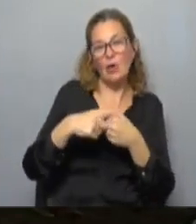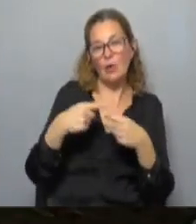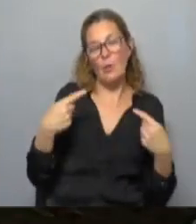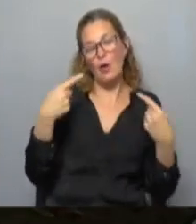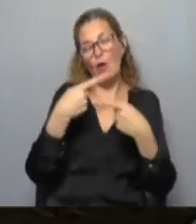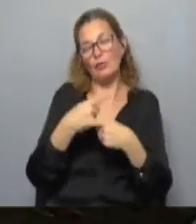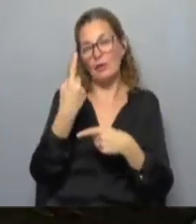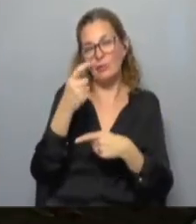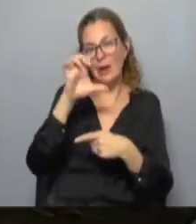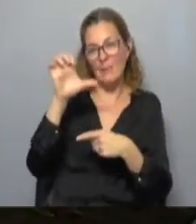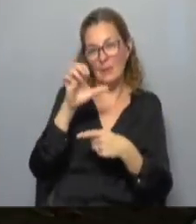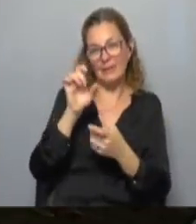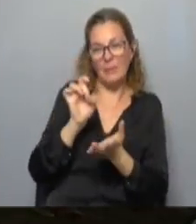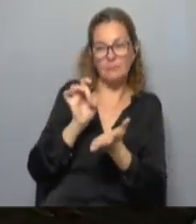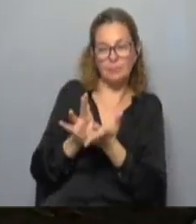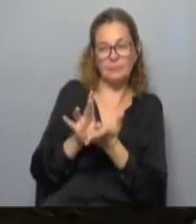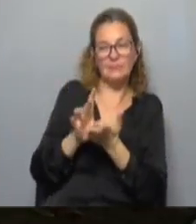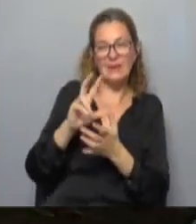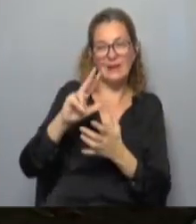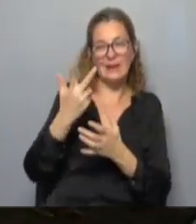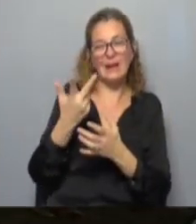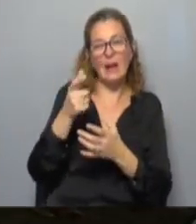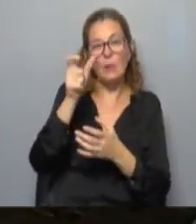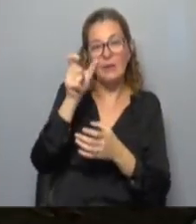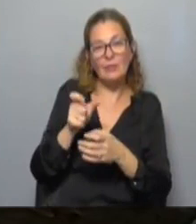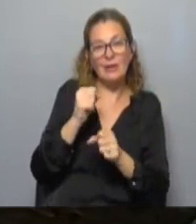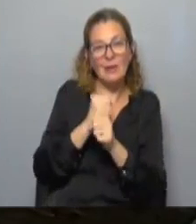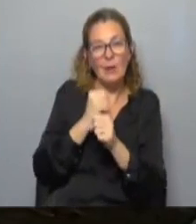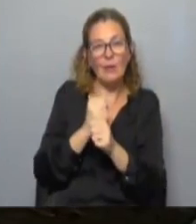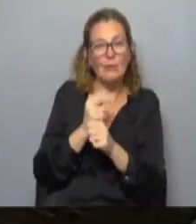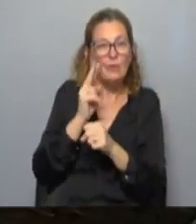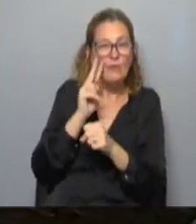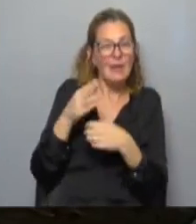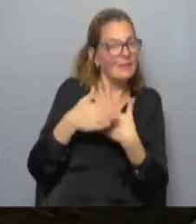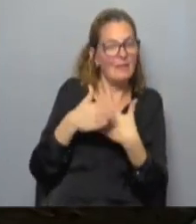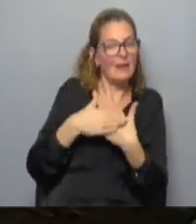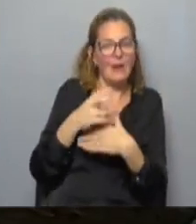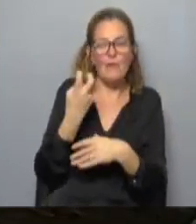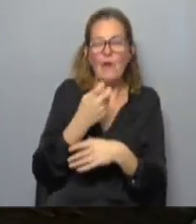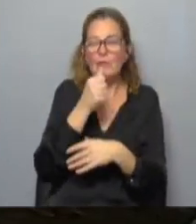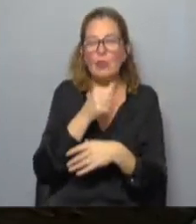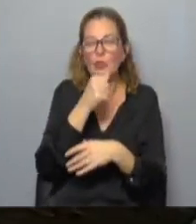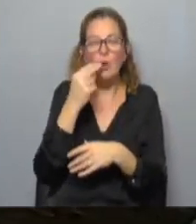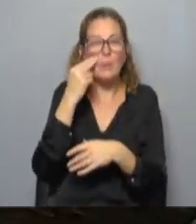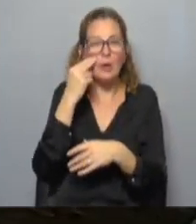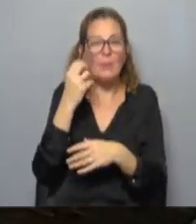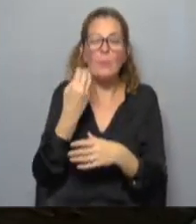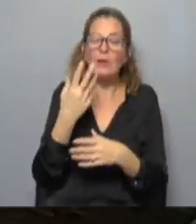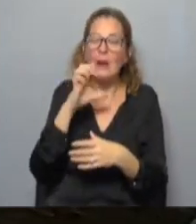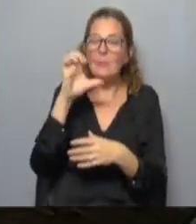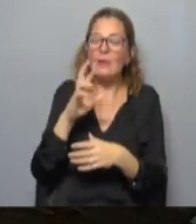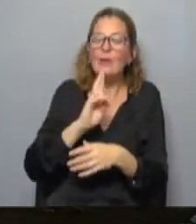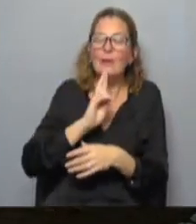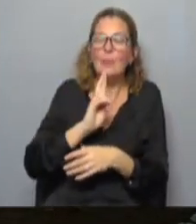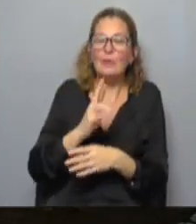despido de una empresa tercerizada los trabajadores no ven en el horizonte cercano una resolución a este conflicto porque la empresa no ha